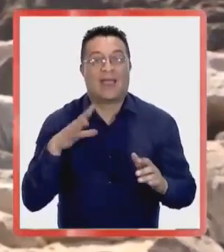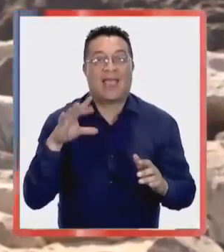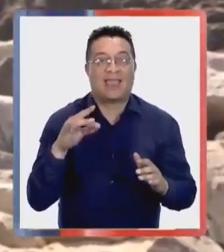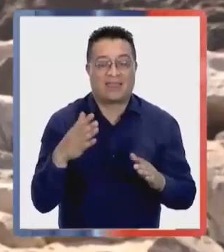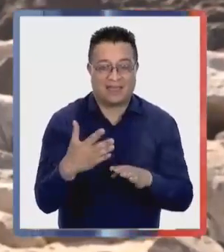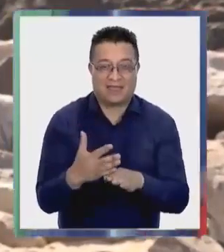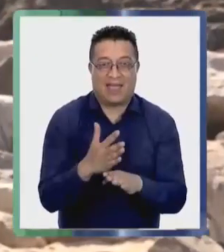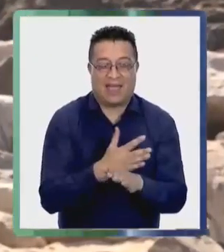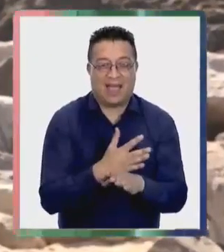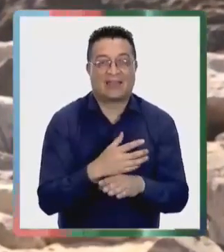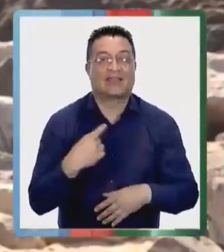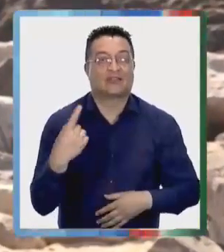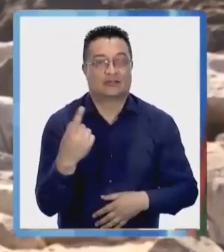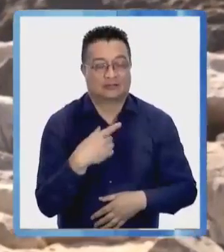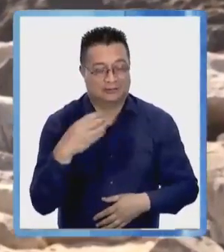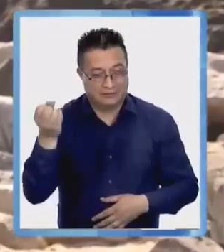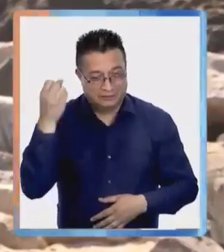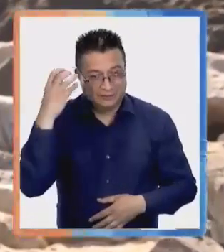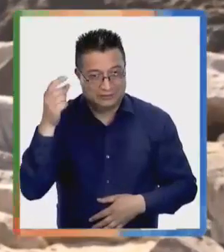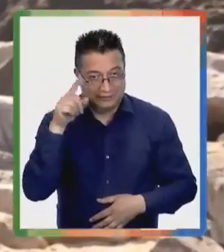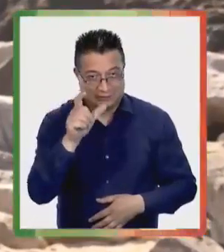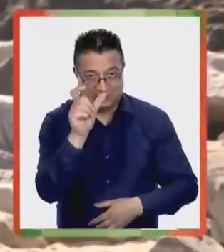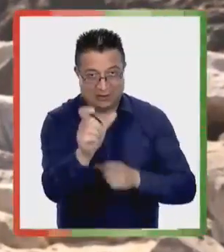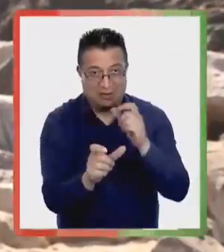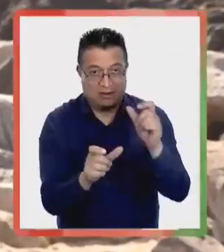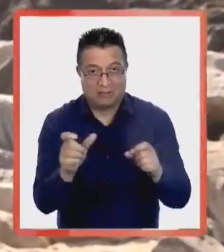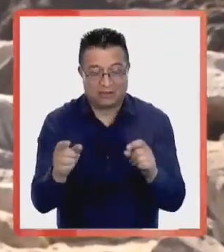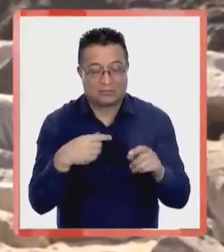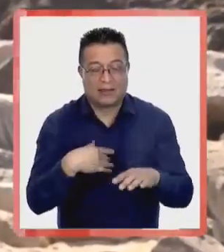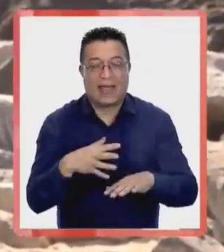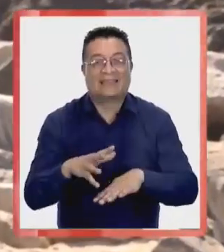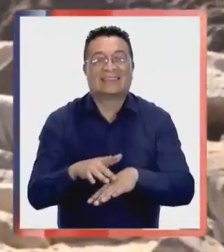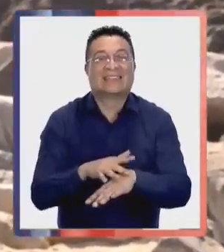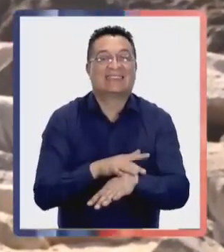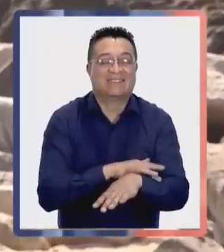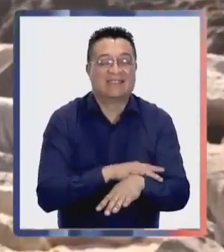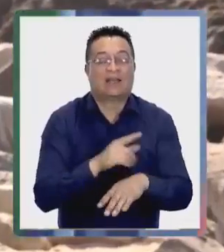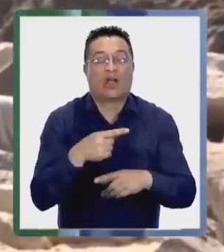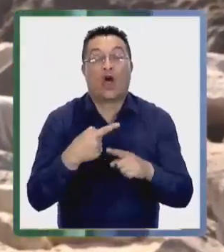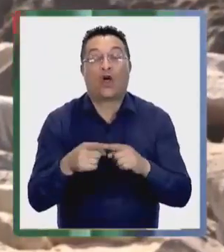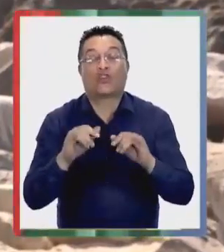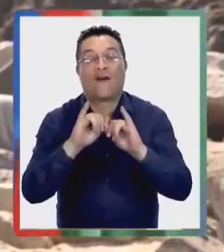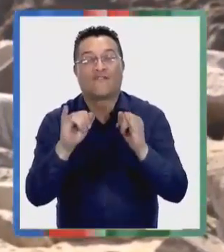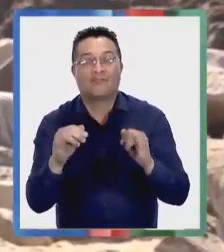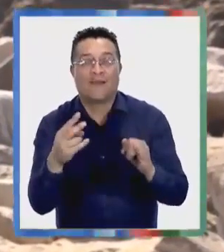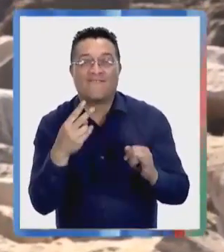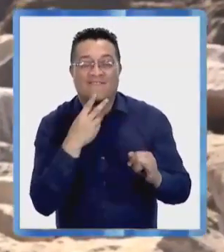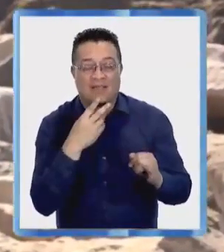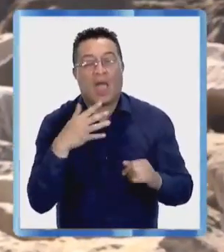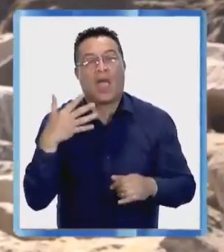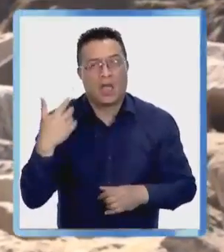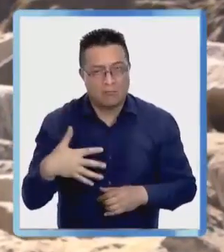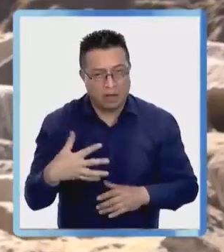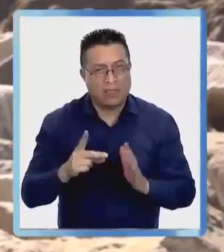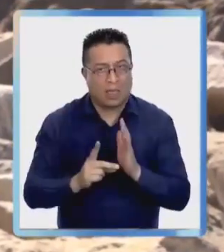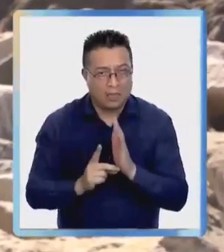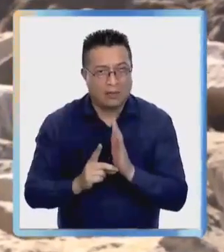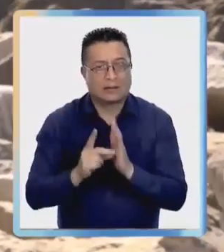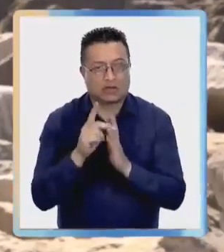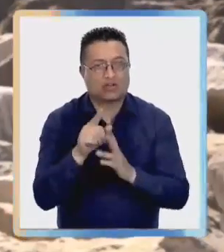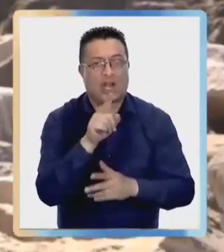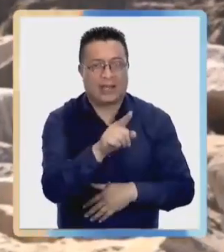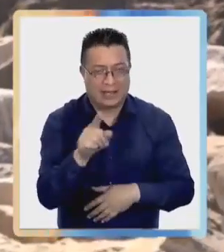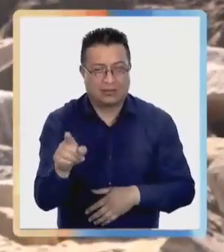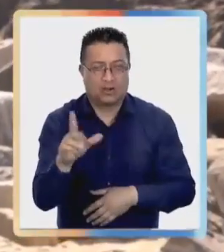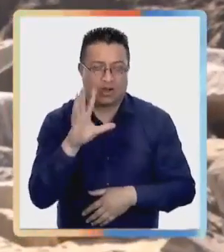edades tempranas donde uno forma al individuo con la sensibilidad por otras formas de vida tiene importancia para el desarrollo de